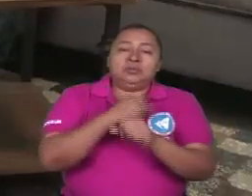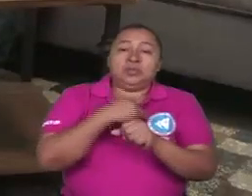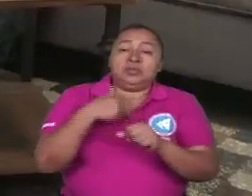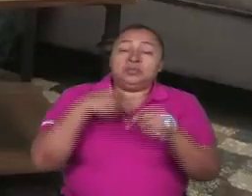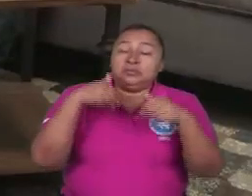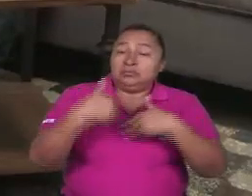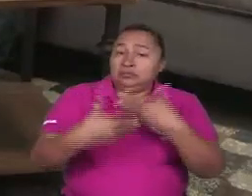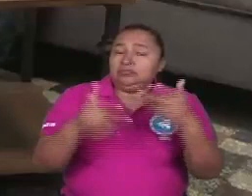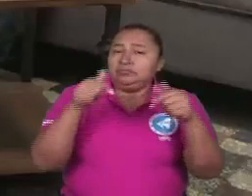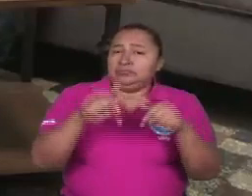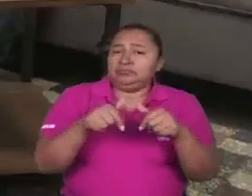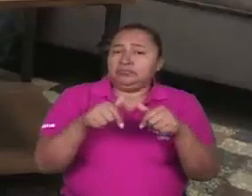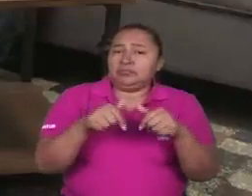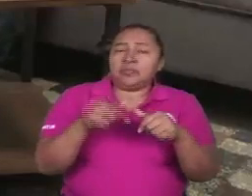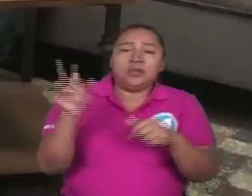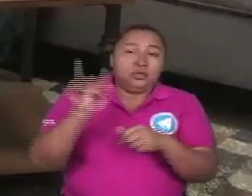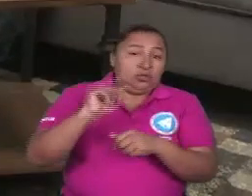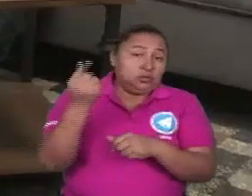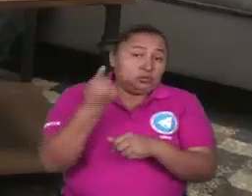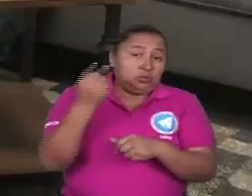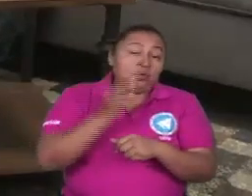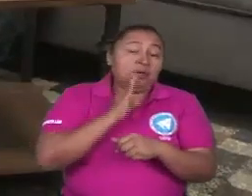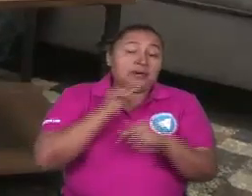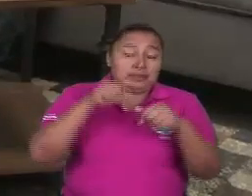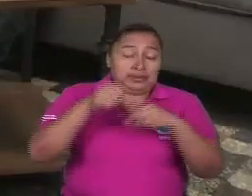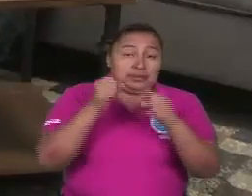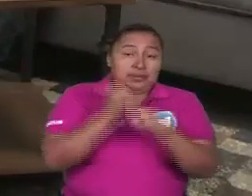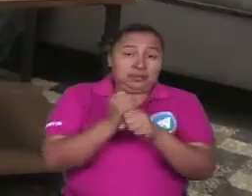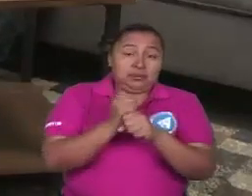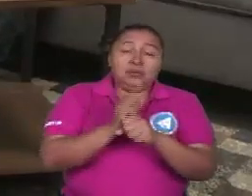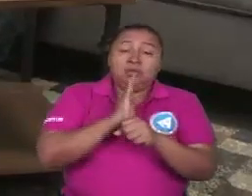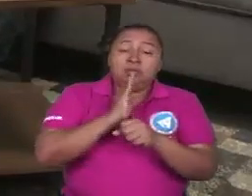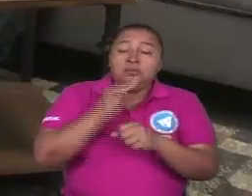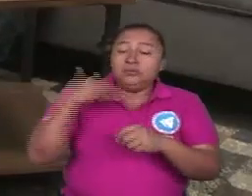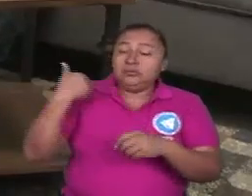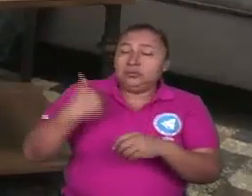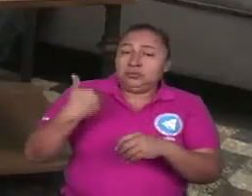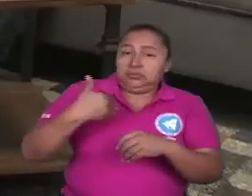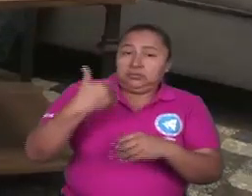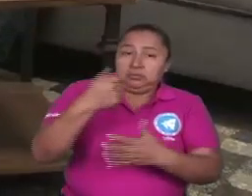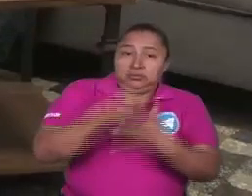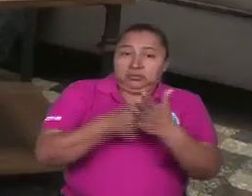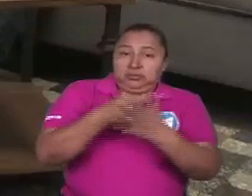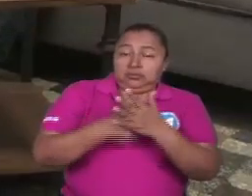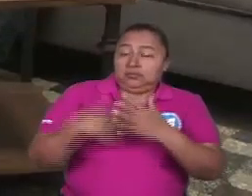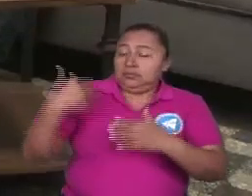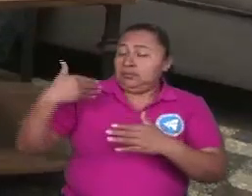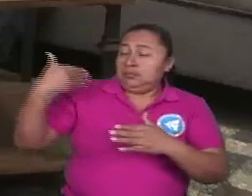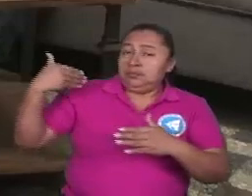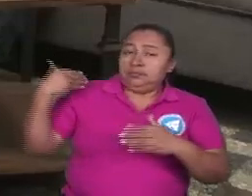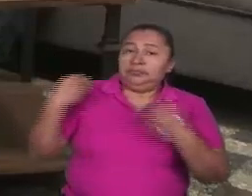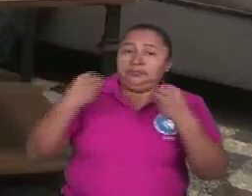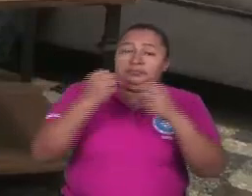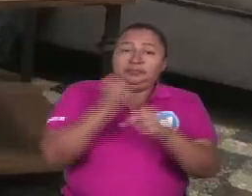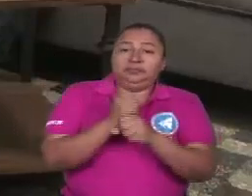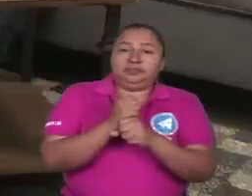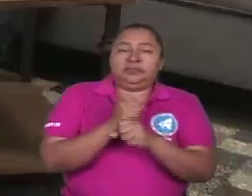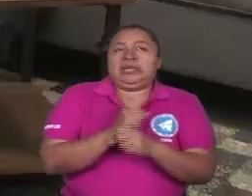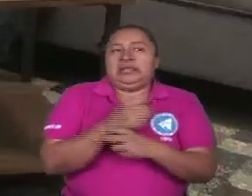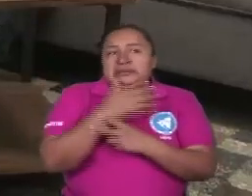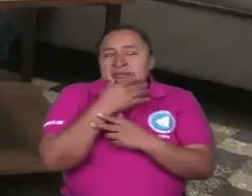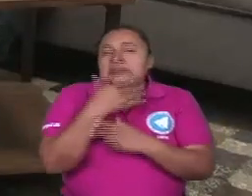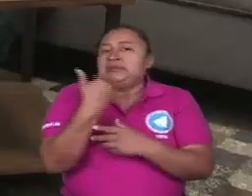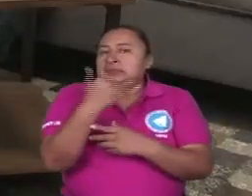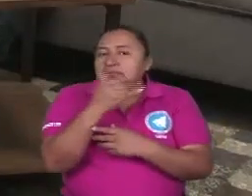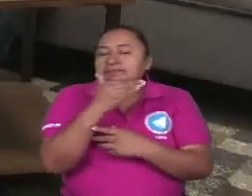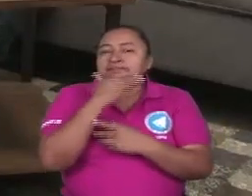no es solo hablar de este año, es hablar de un proceso de lucha acumulada. Así es, difícilmente se podría entender